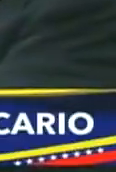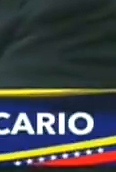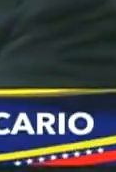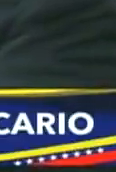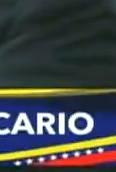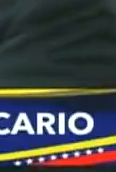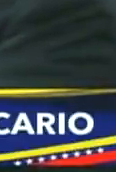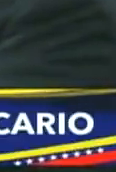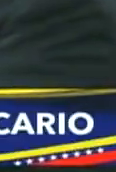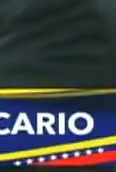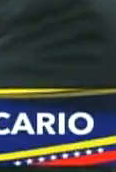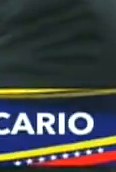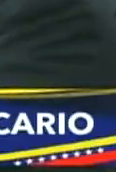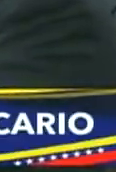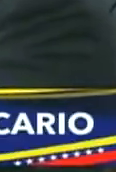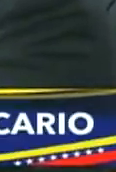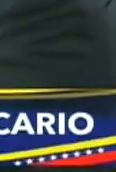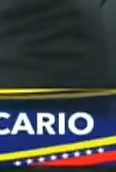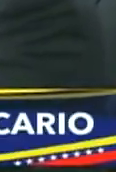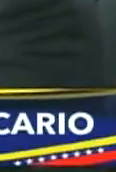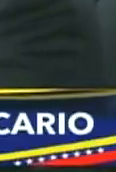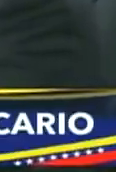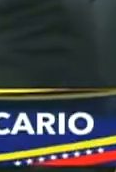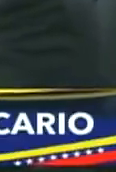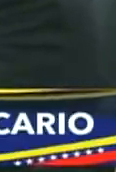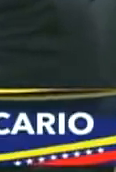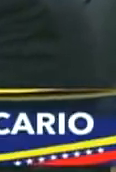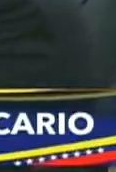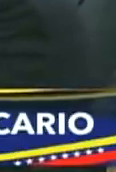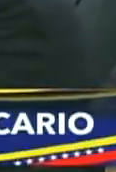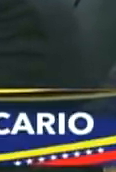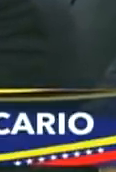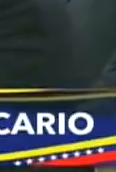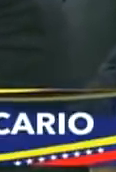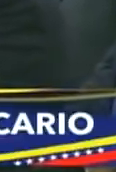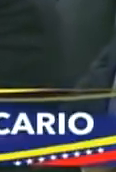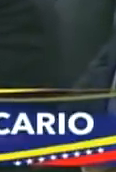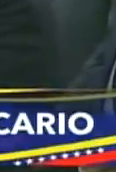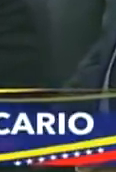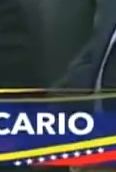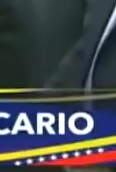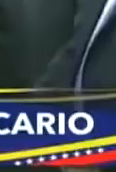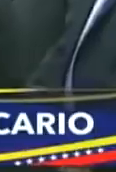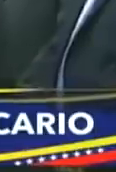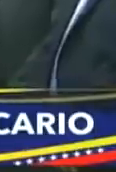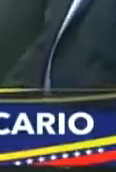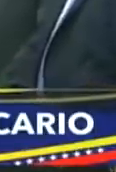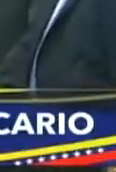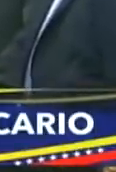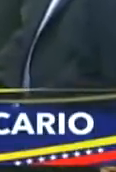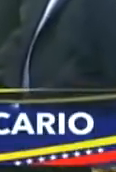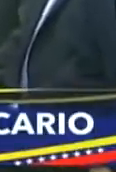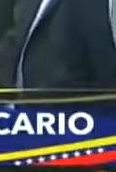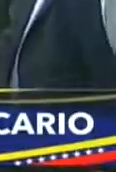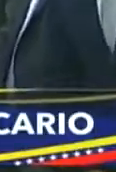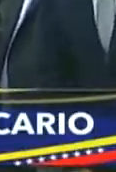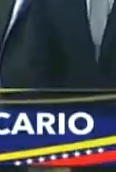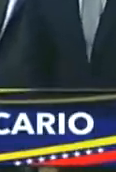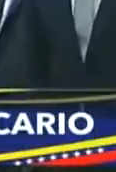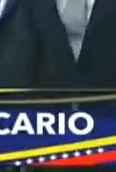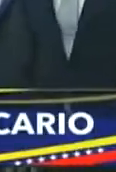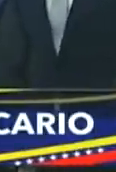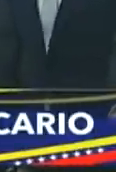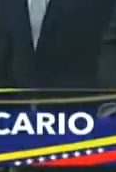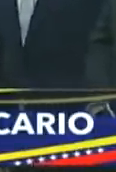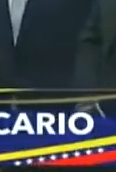los presidentes de instituciones bancarias, superintendentes también presentes aquí en el Salón Ayacucho del